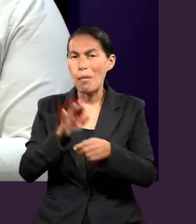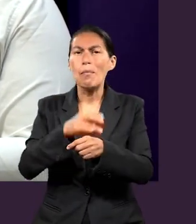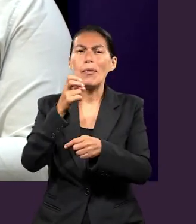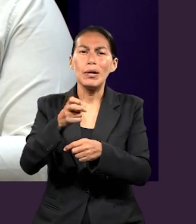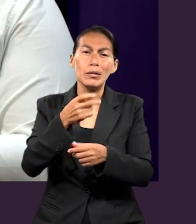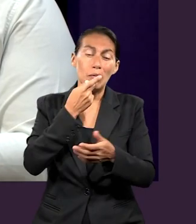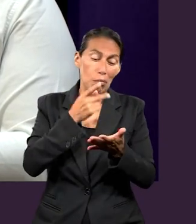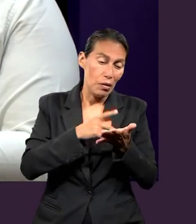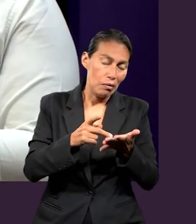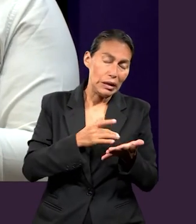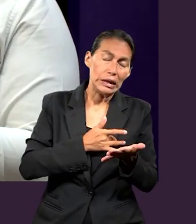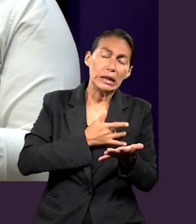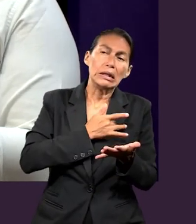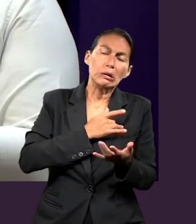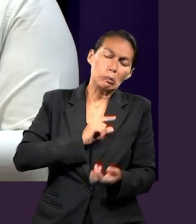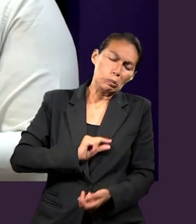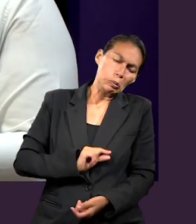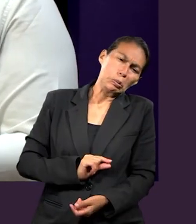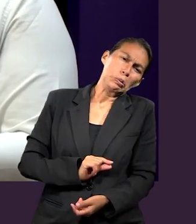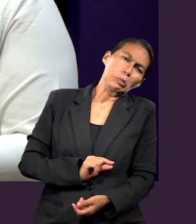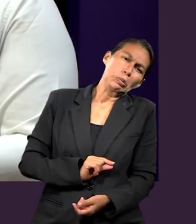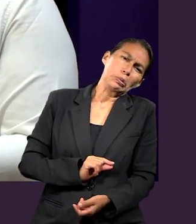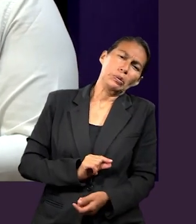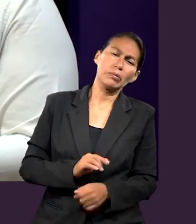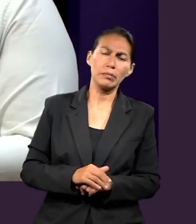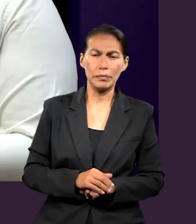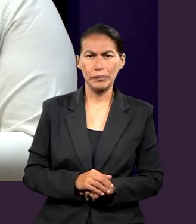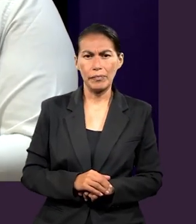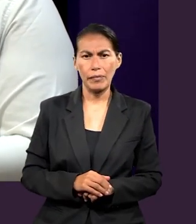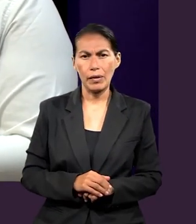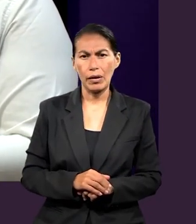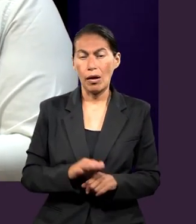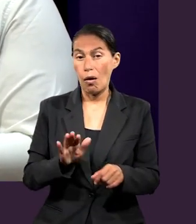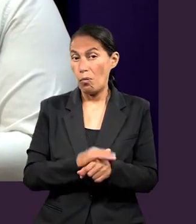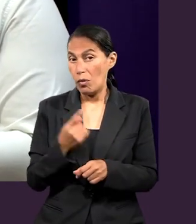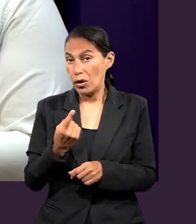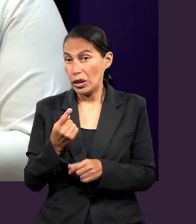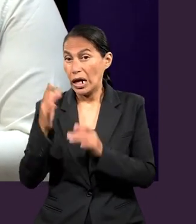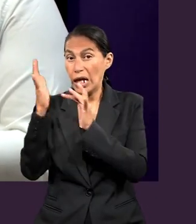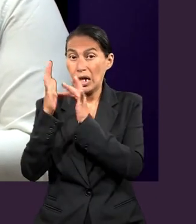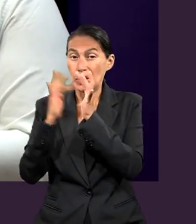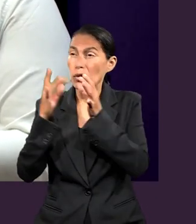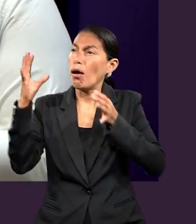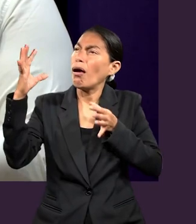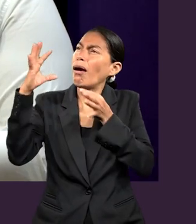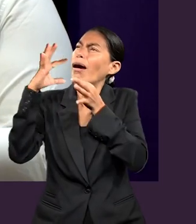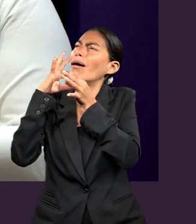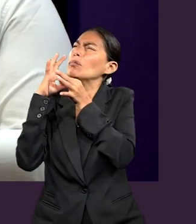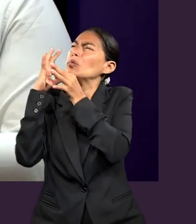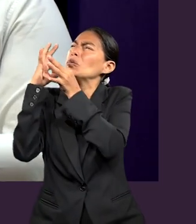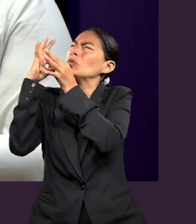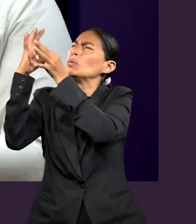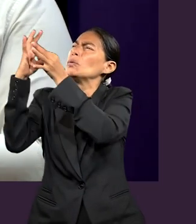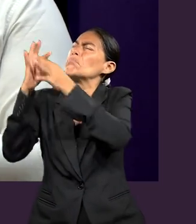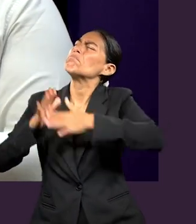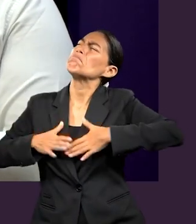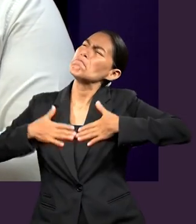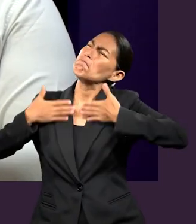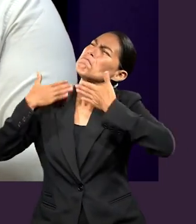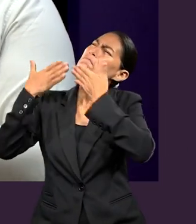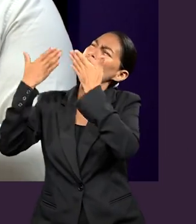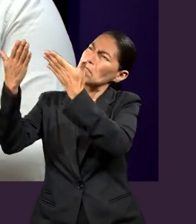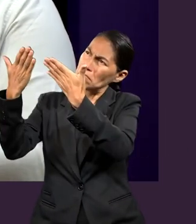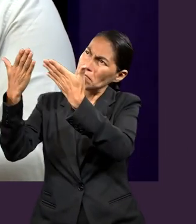actitudes. Yo creo que por eso Pablo se llegó a sentir así, como el más imperfecto, porque creo que estaba tan cerca de Jesús en ese